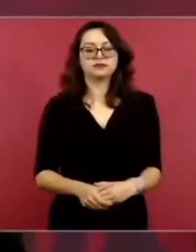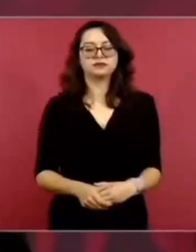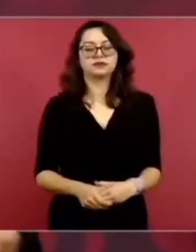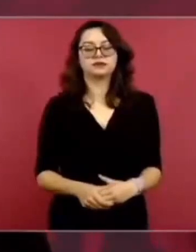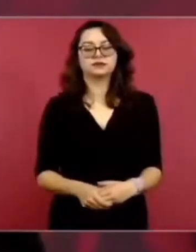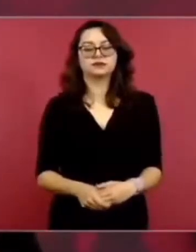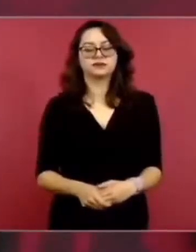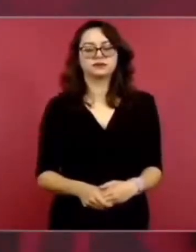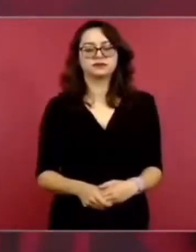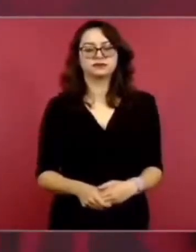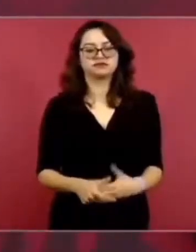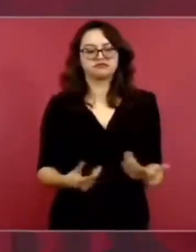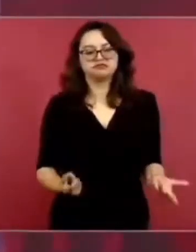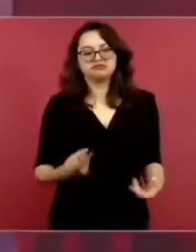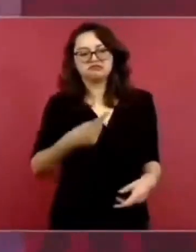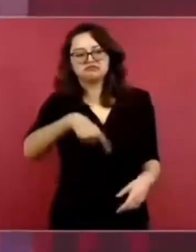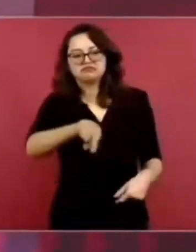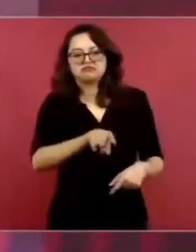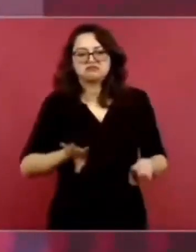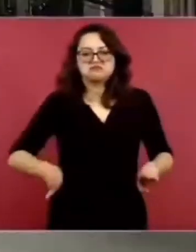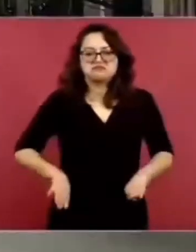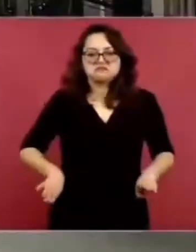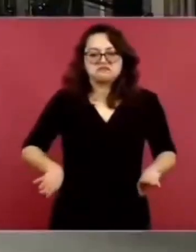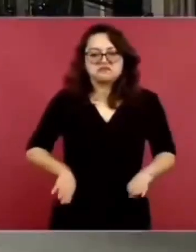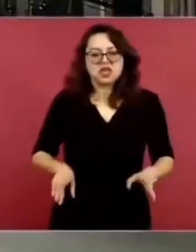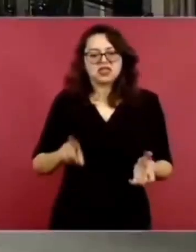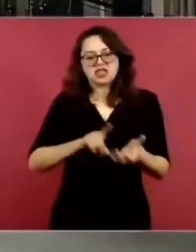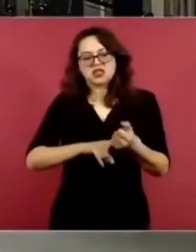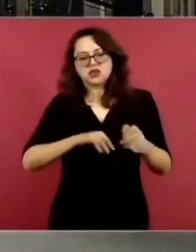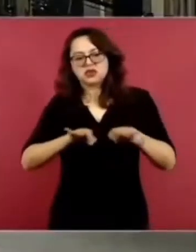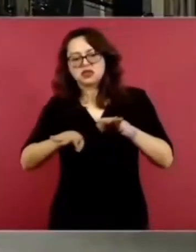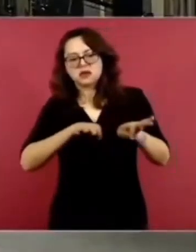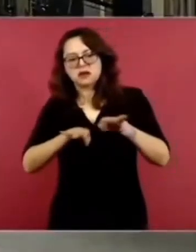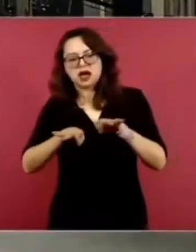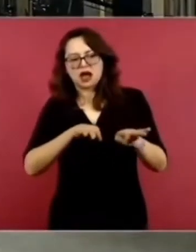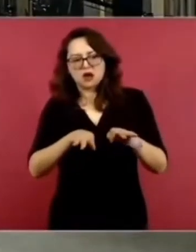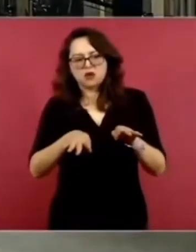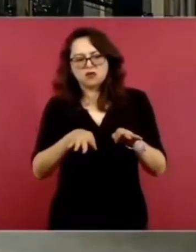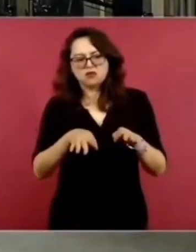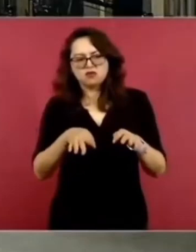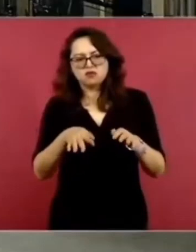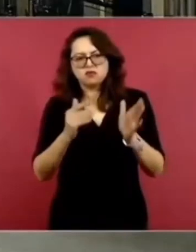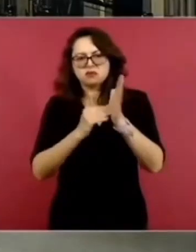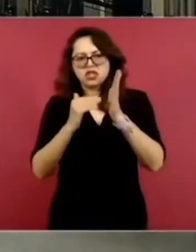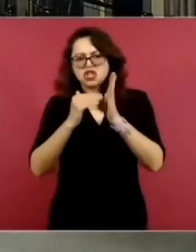¿Cuál es su papel principal? ¿Cuál es su atractivo?